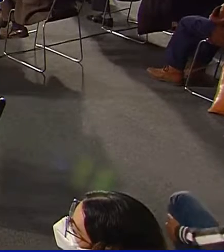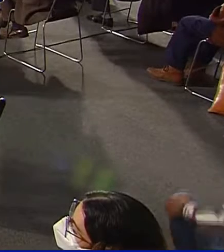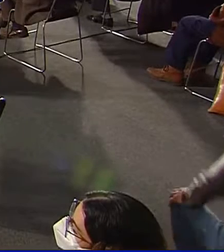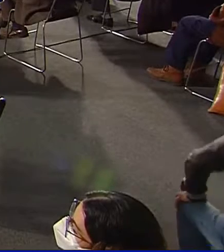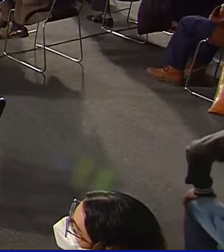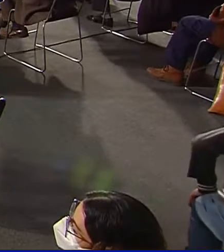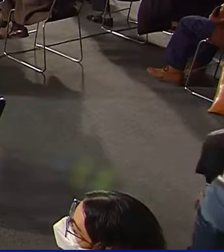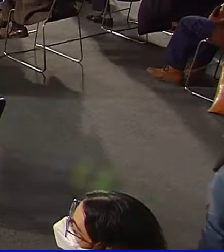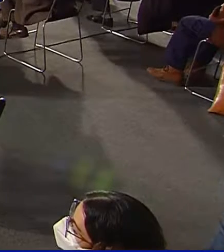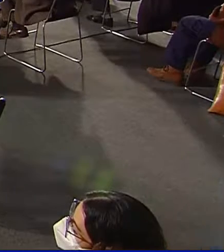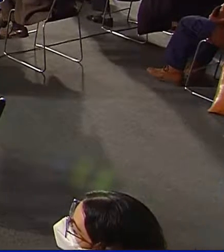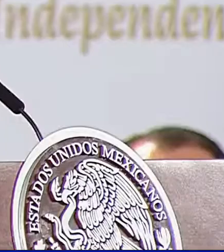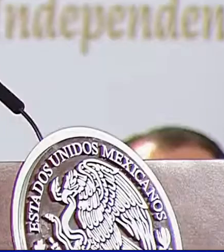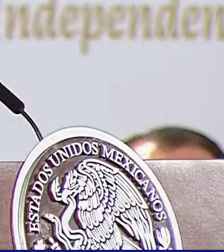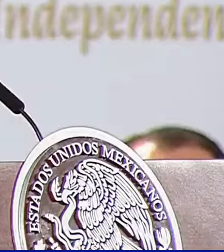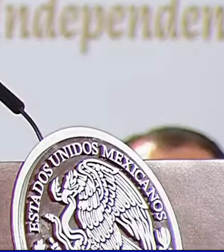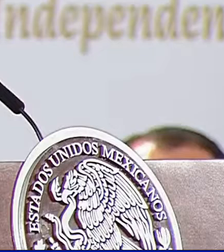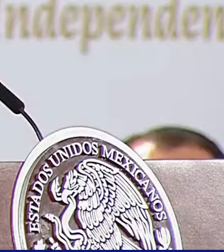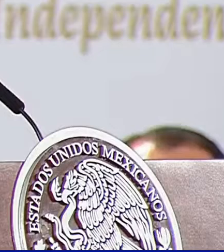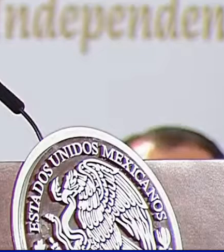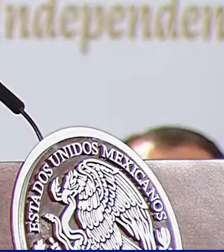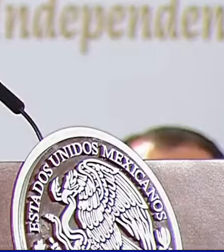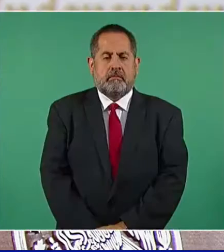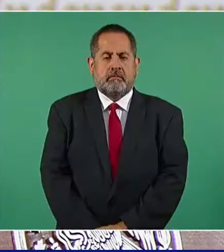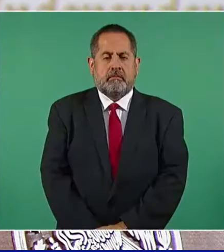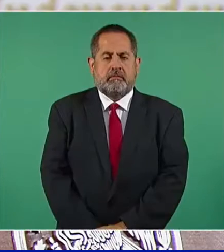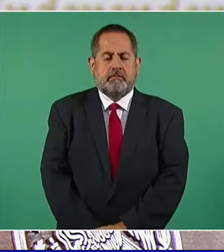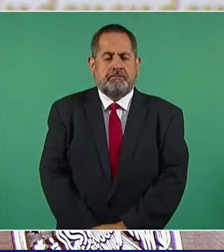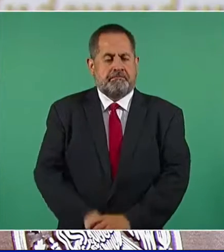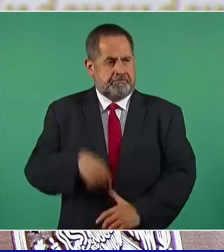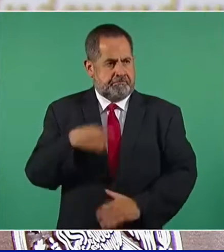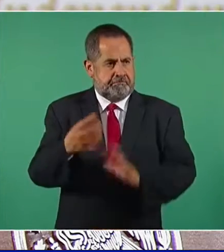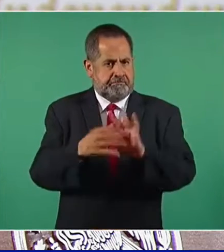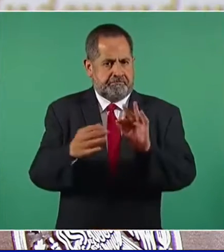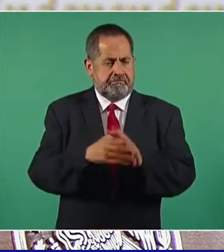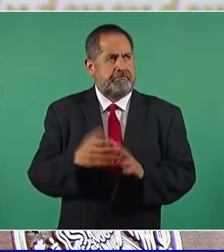lo puedo explicar. En 1994